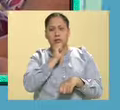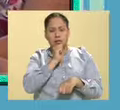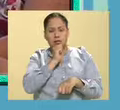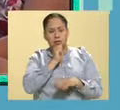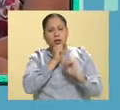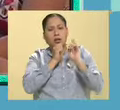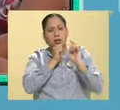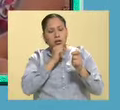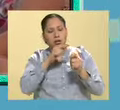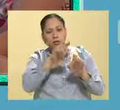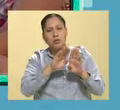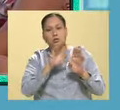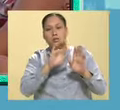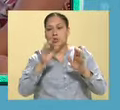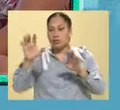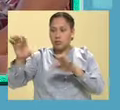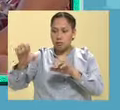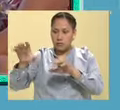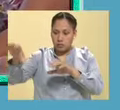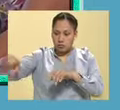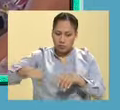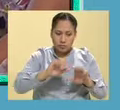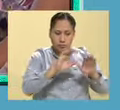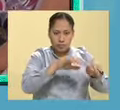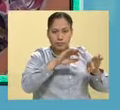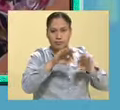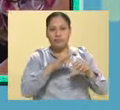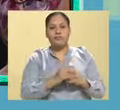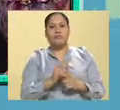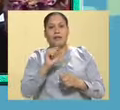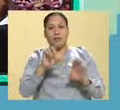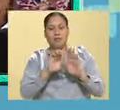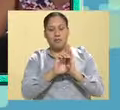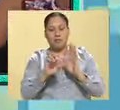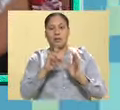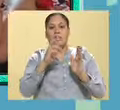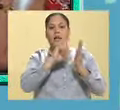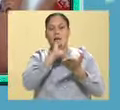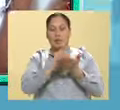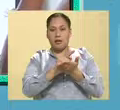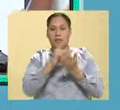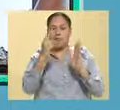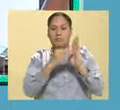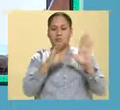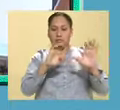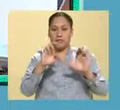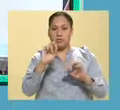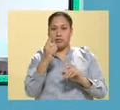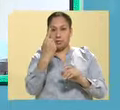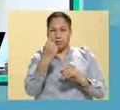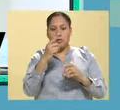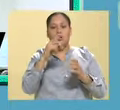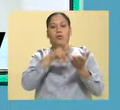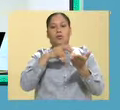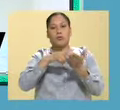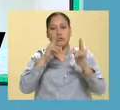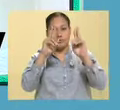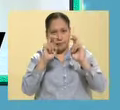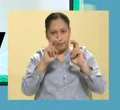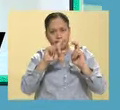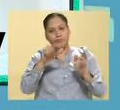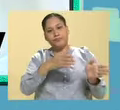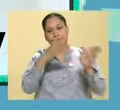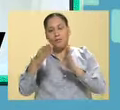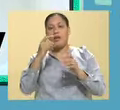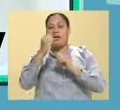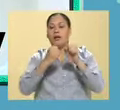contratación a los menores de edad. Viene la Ley Federal del Trabajo de 1931, que regulaba el tema. Posteriormente, en